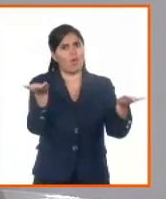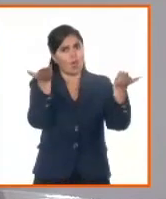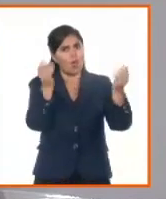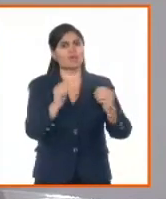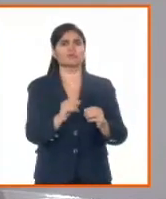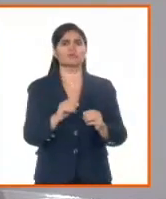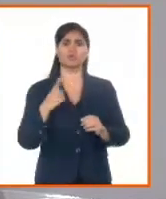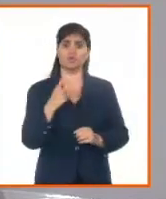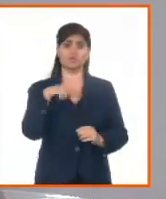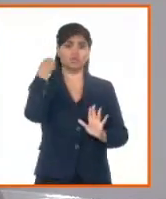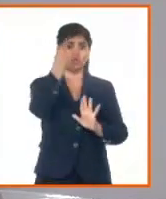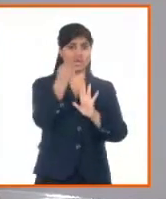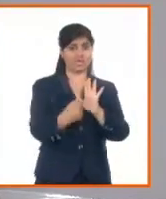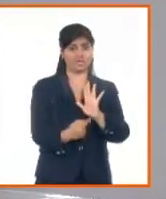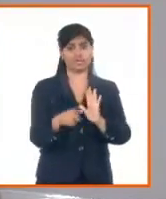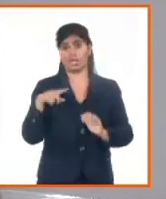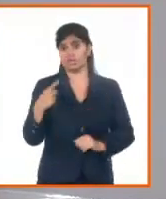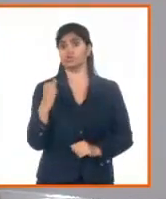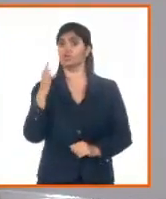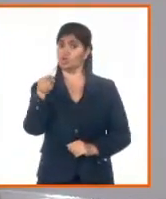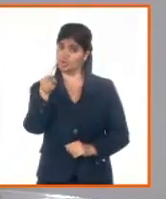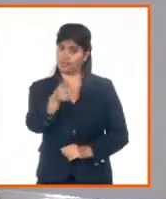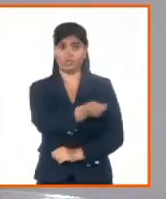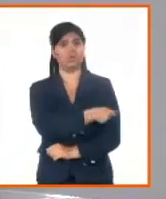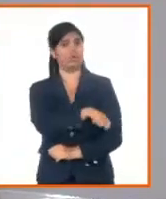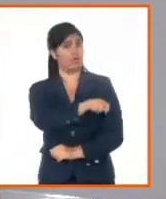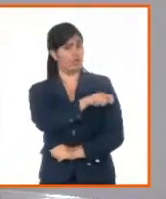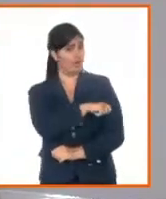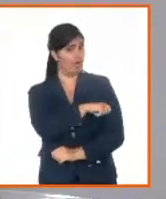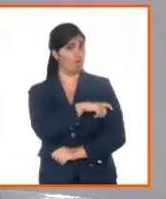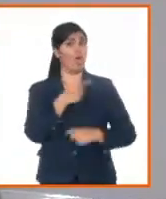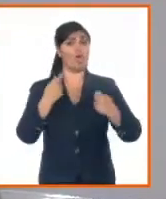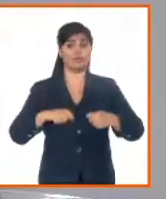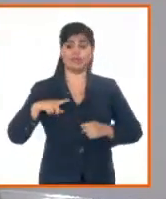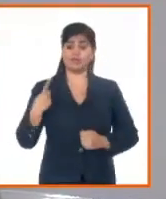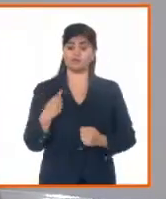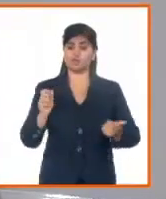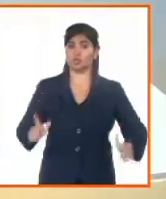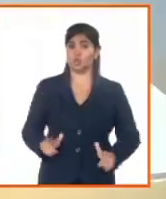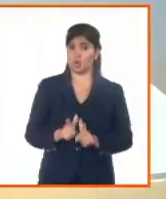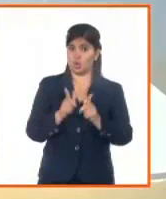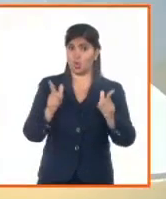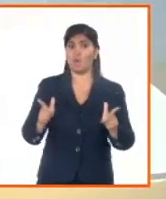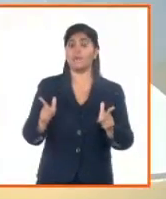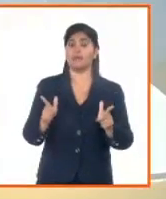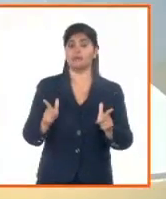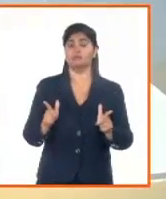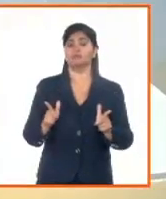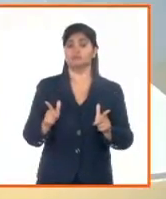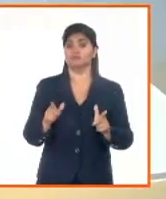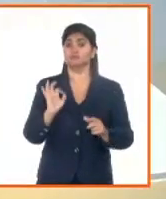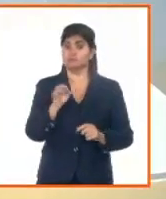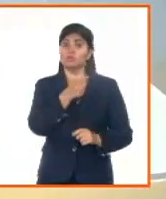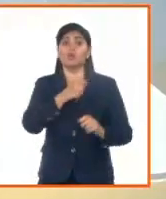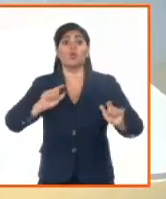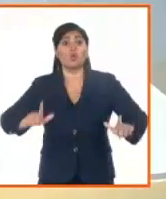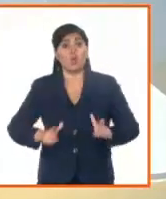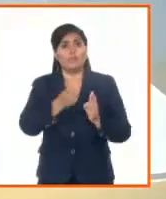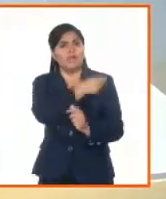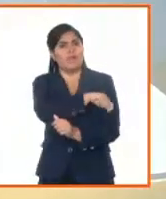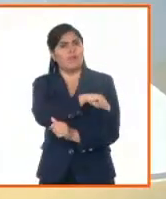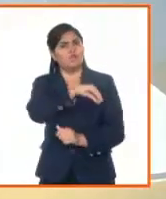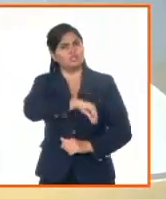profundo respeto por el pueblo. Y por eso tenemos que hacer bien lo que nos corresponde hacer. Y entonces estamos empeñados ahora en la